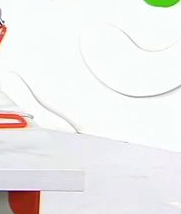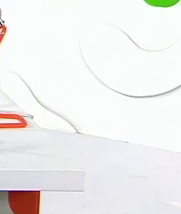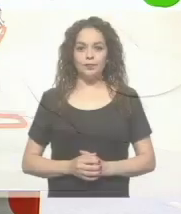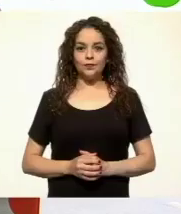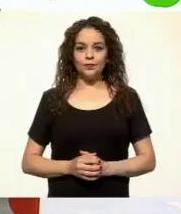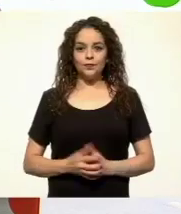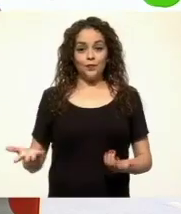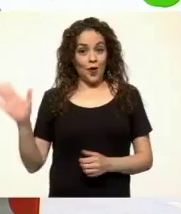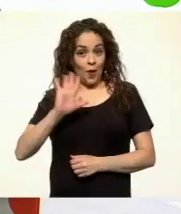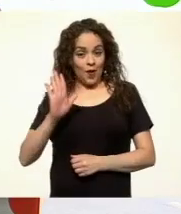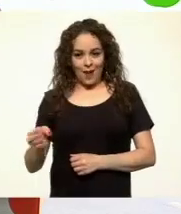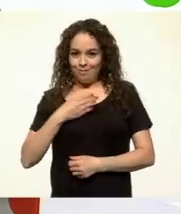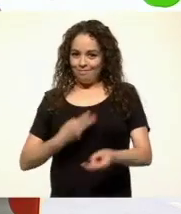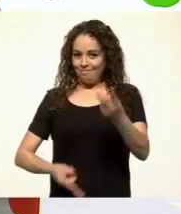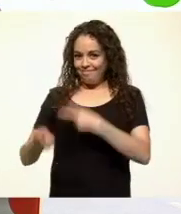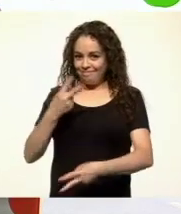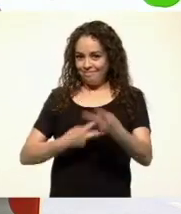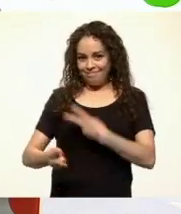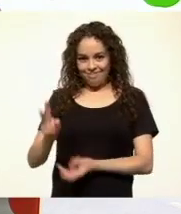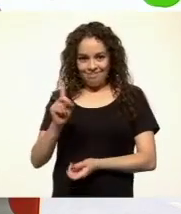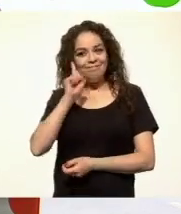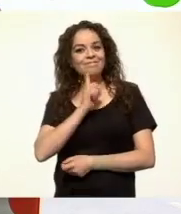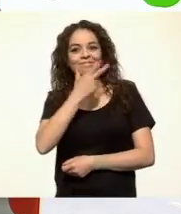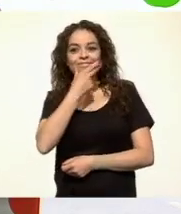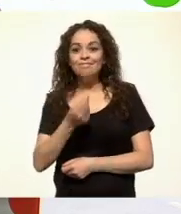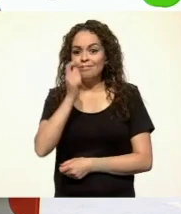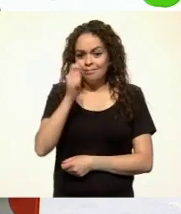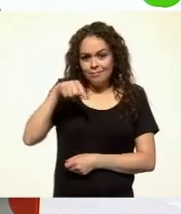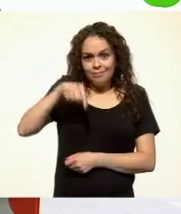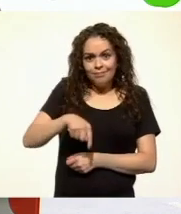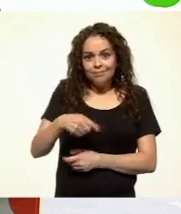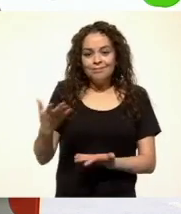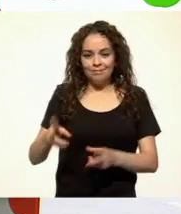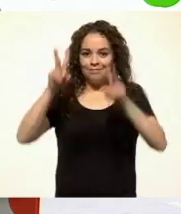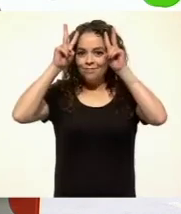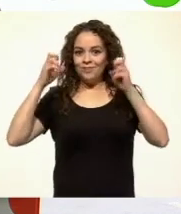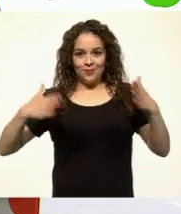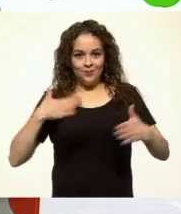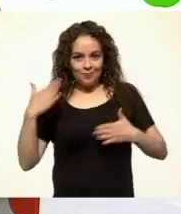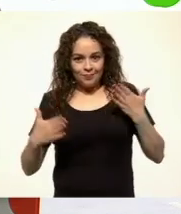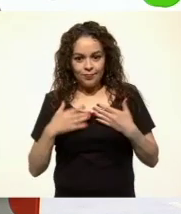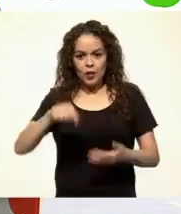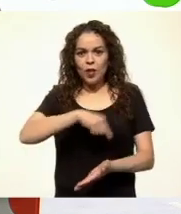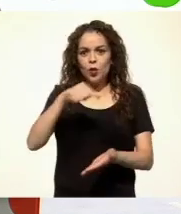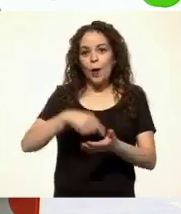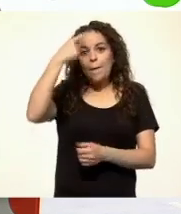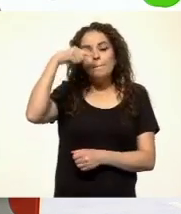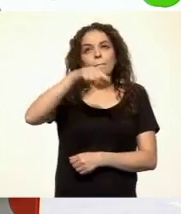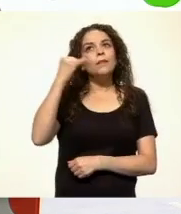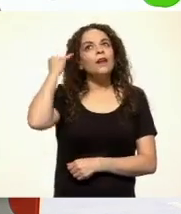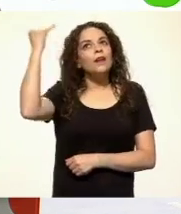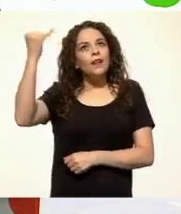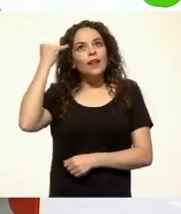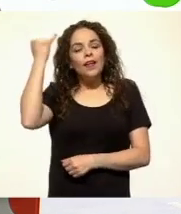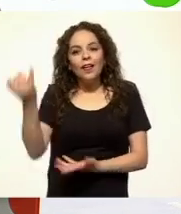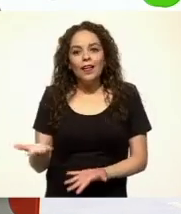¡Hola! Bienvenida y bienvenido a Verano Divertido. Este es un espacio para imaginar y divertirnos en el mundo